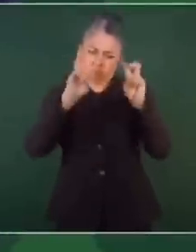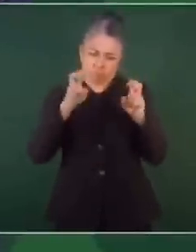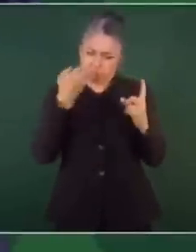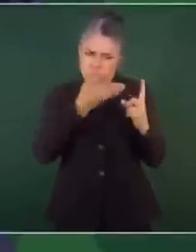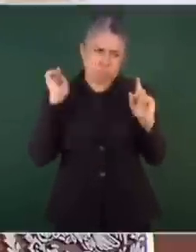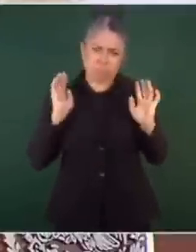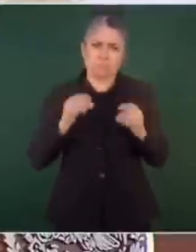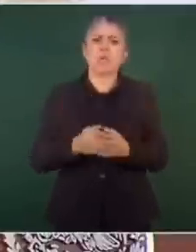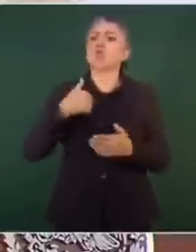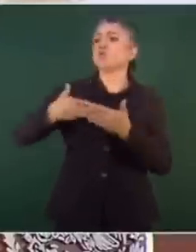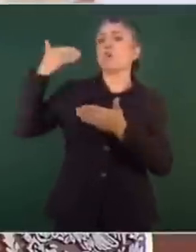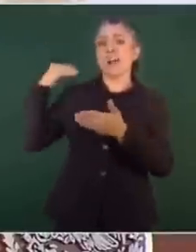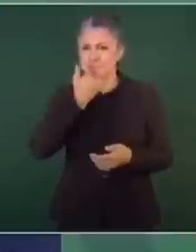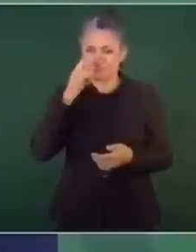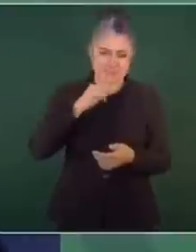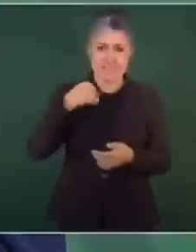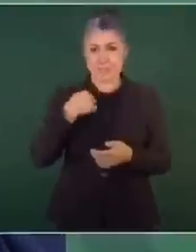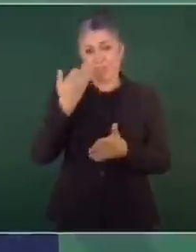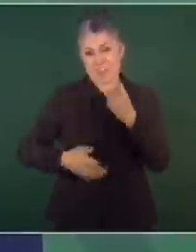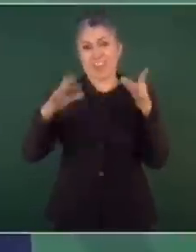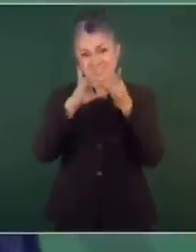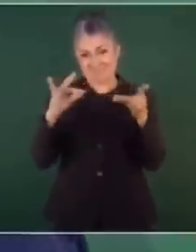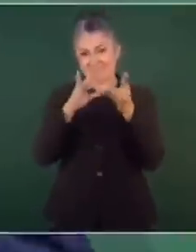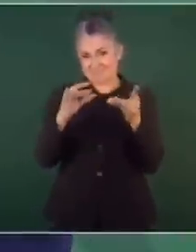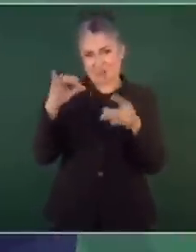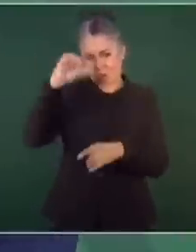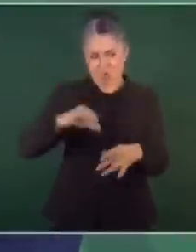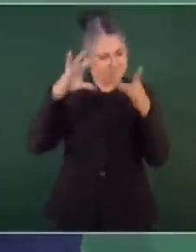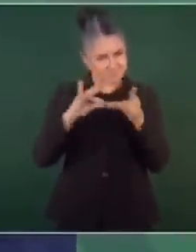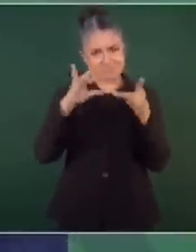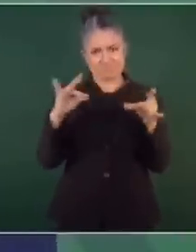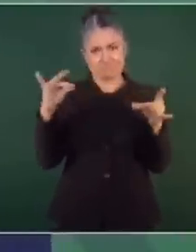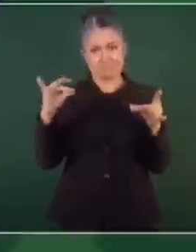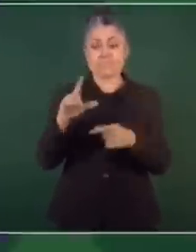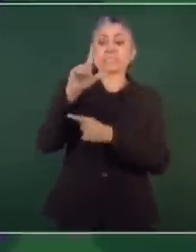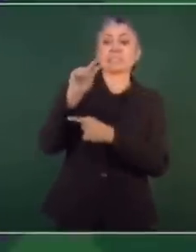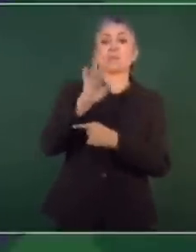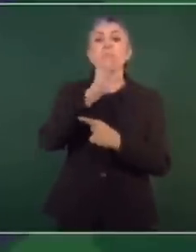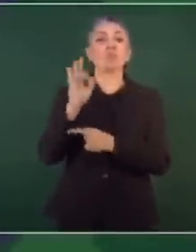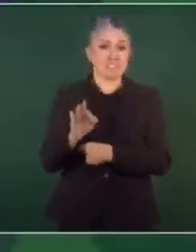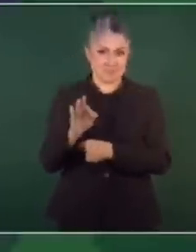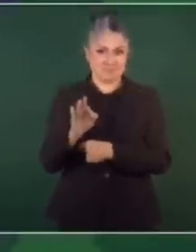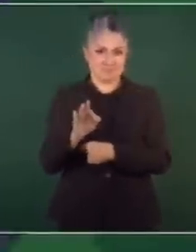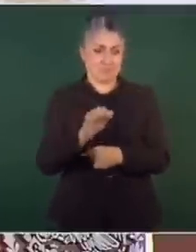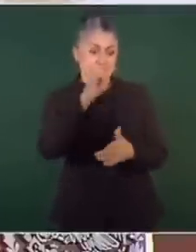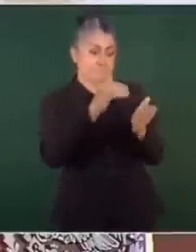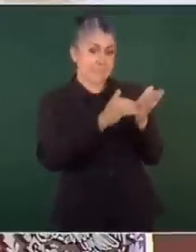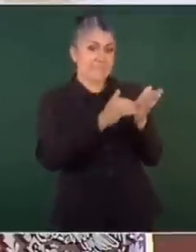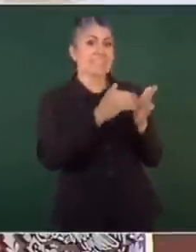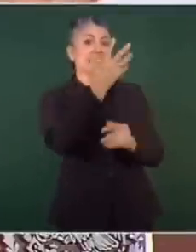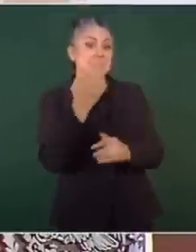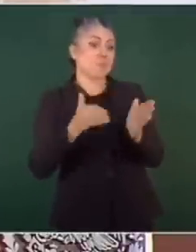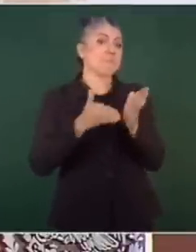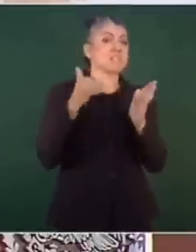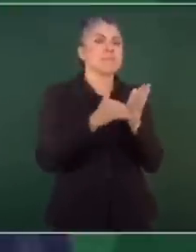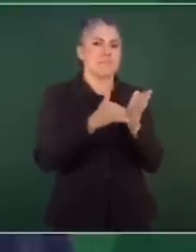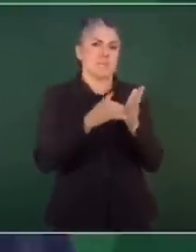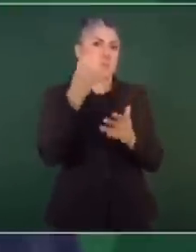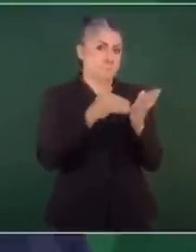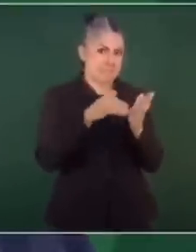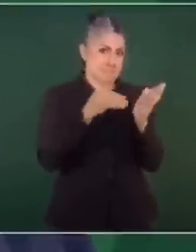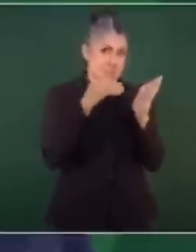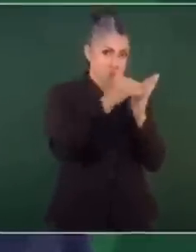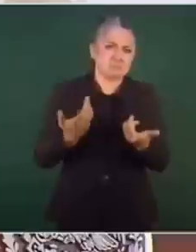Que por cierto, cuando lo iba a conocerse me pasó aclarar esto que ahora estoy haciendo. Que el 70% de los mil 500 millones, o como mil millones,